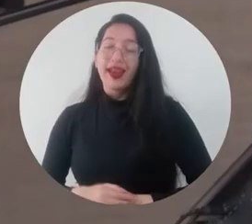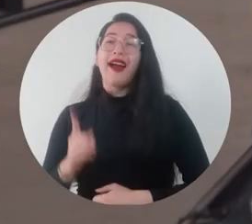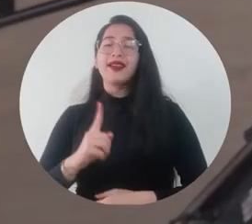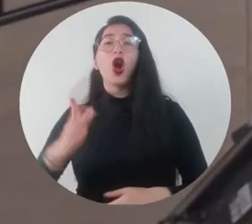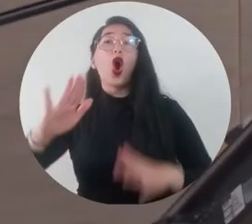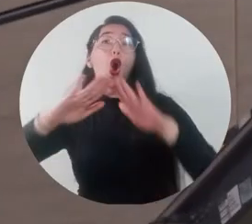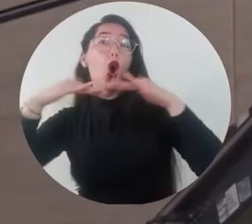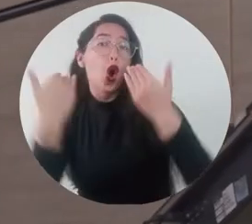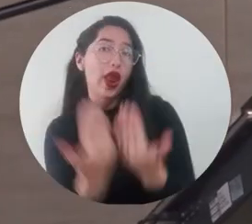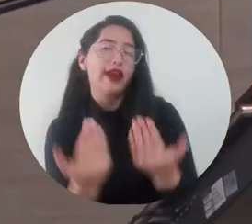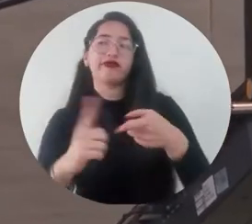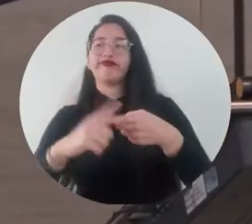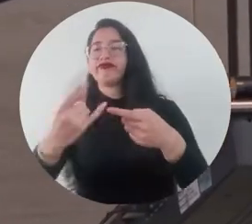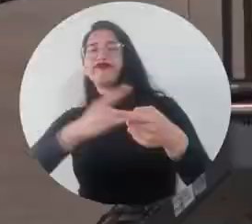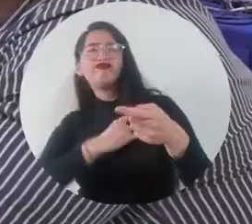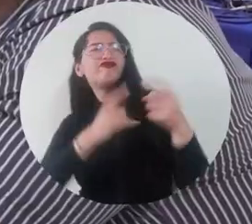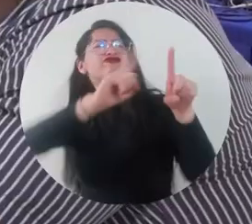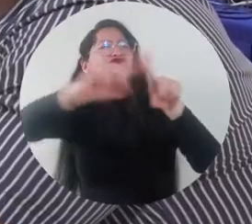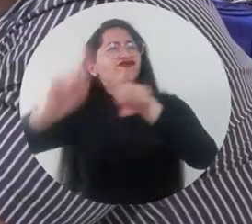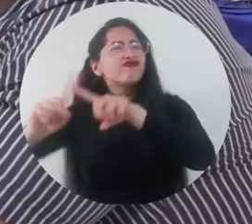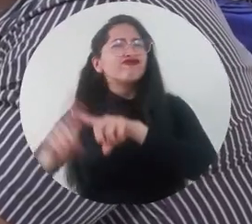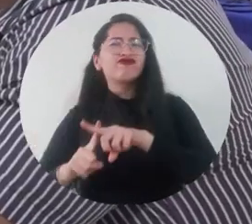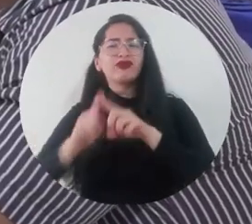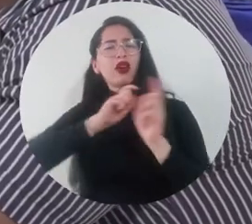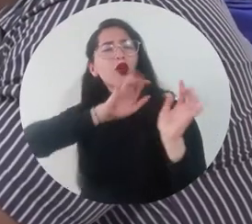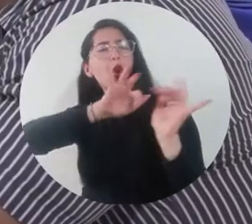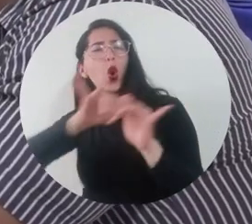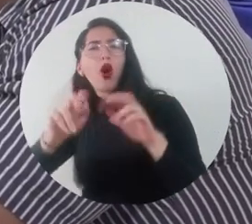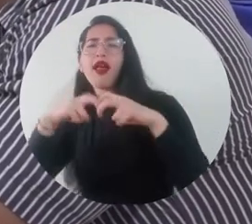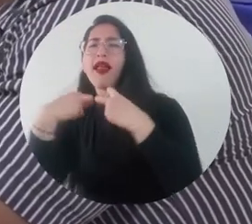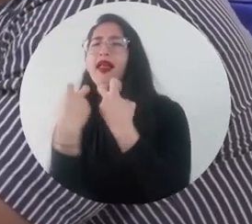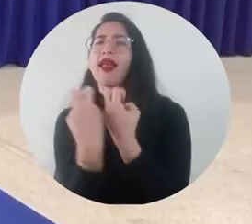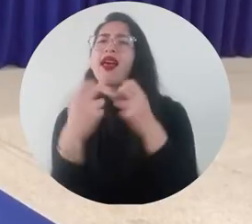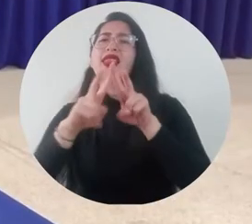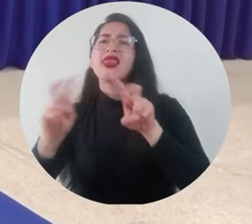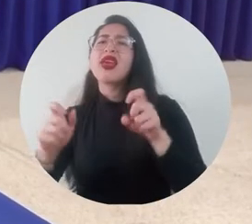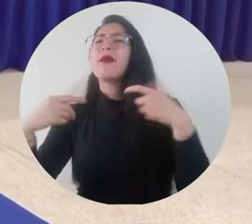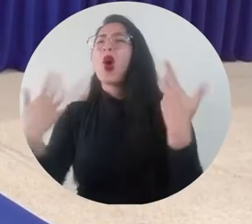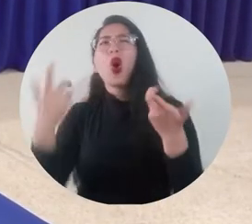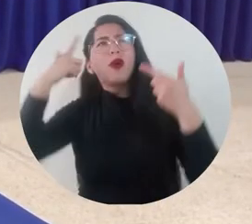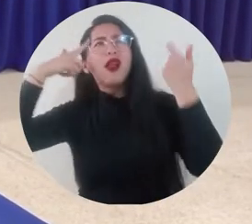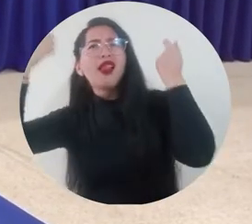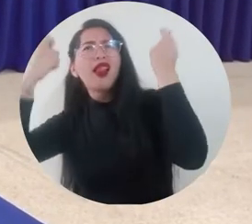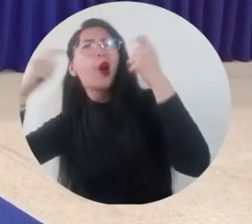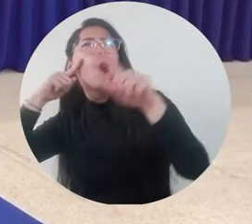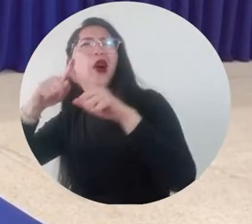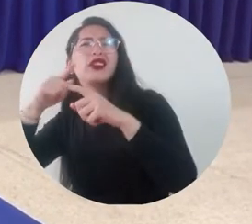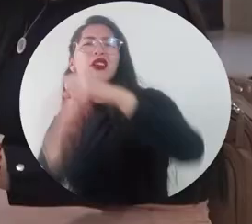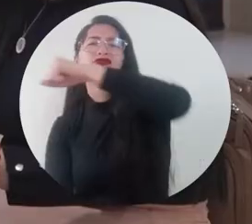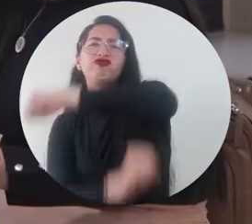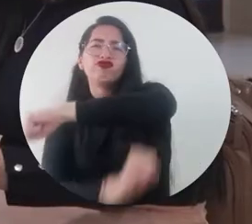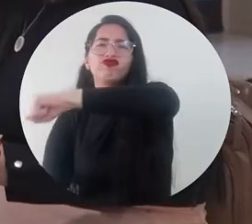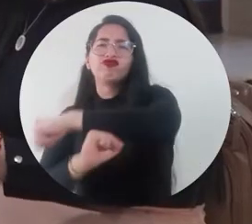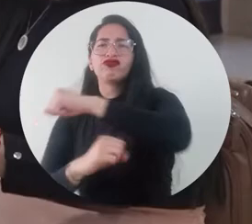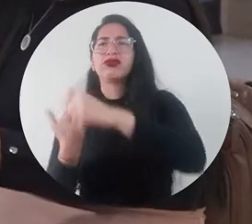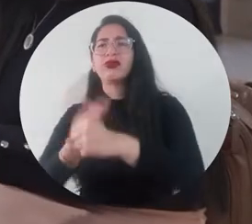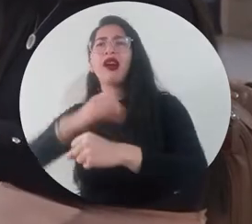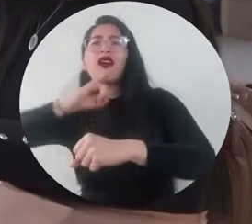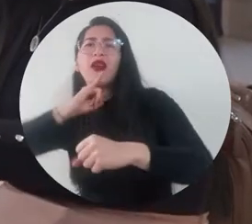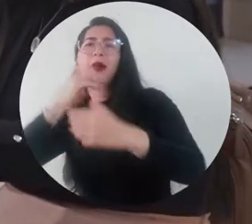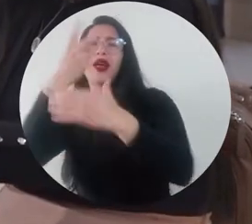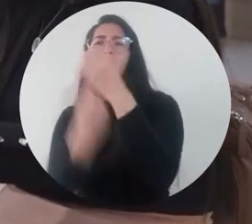colegios y entidades dialogaron en torno al presente y el futuro del idioma inglés en Santa Marta y la formulación de iniciativas que